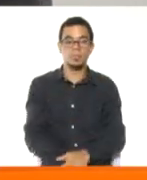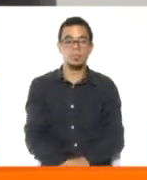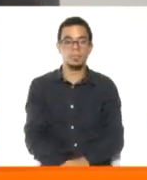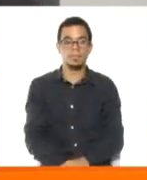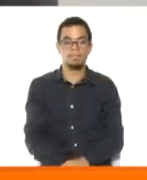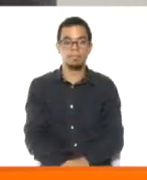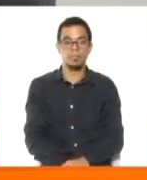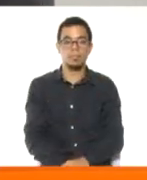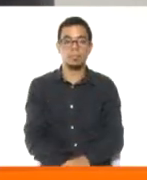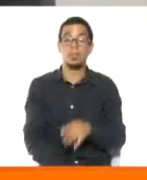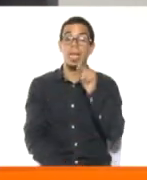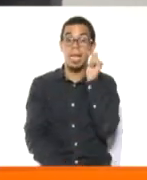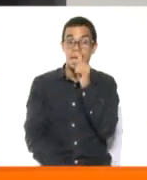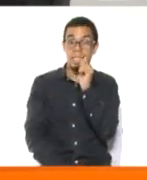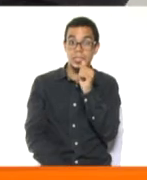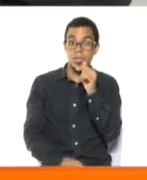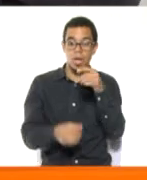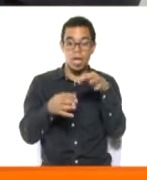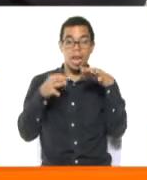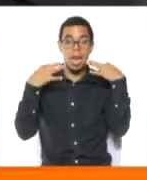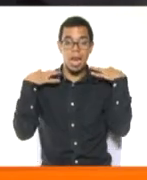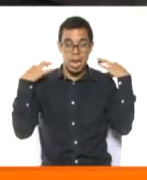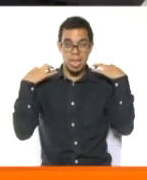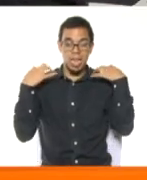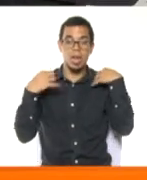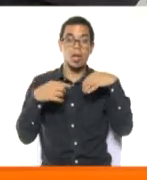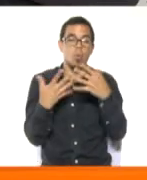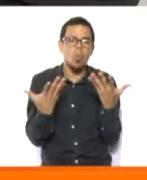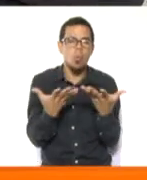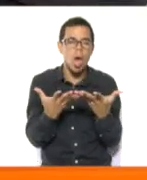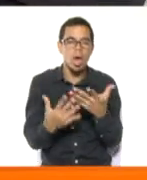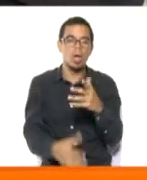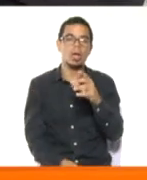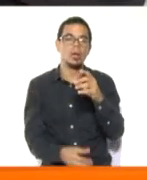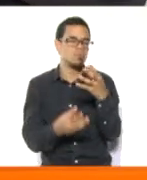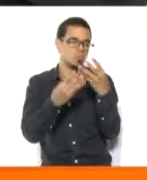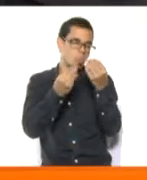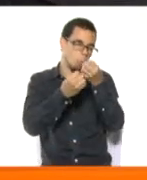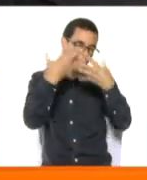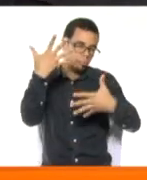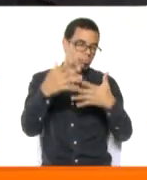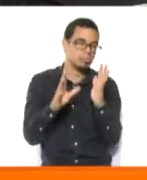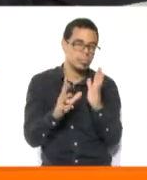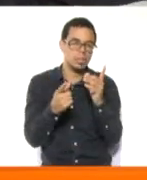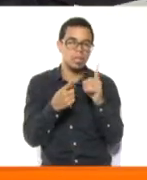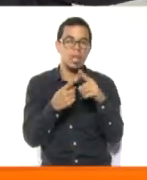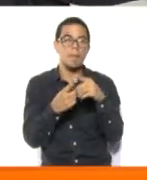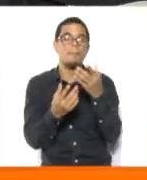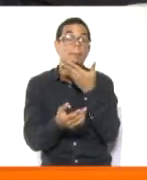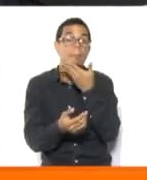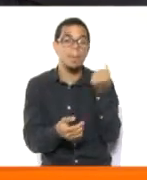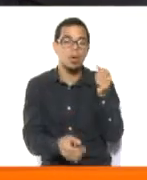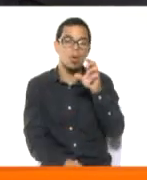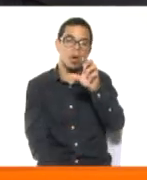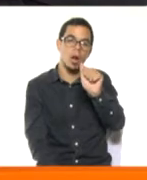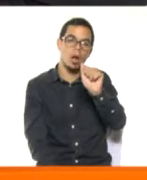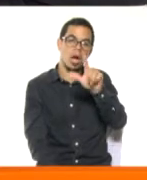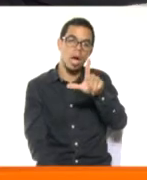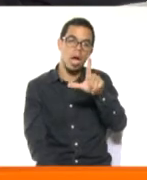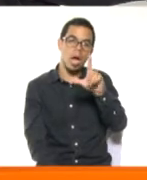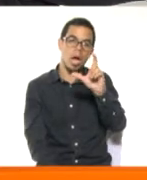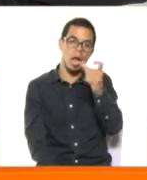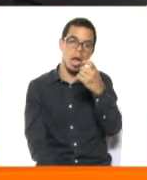bueno, preferiblemente algodón que absorbe bastante la humedad. Colocamos nuestra planta que queremos deshidratar, la